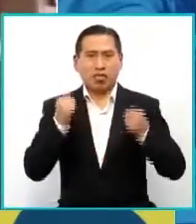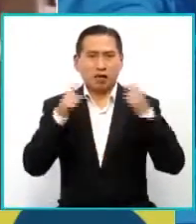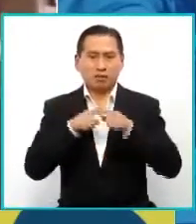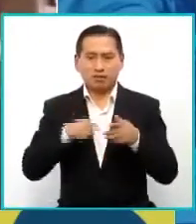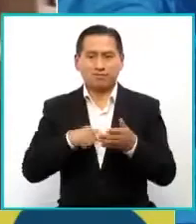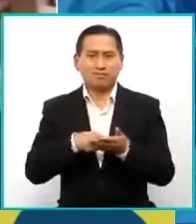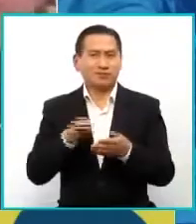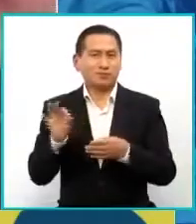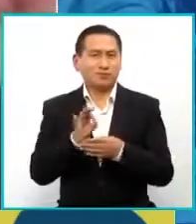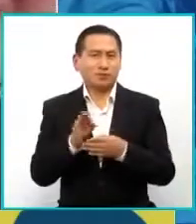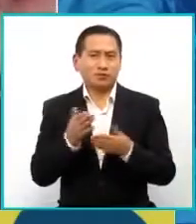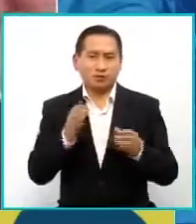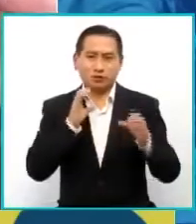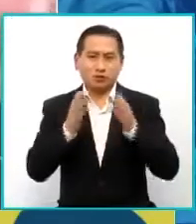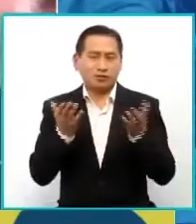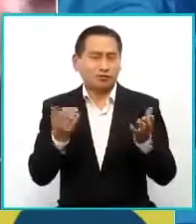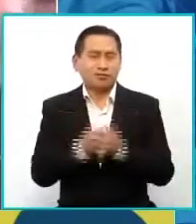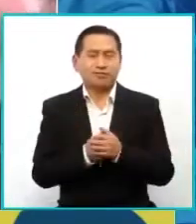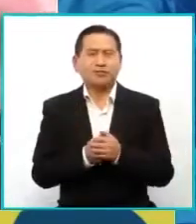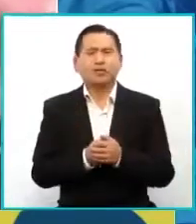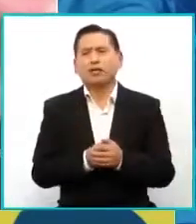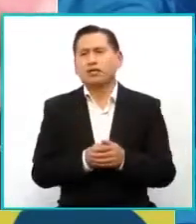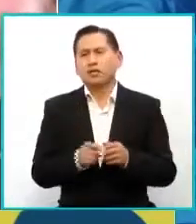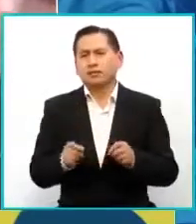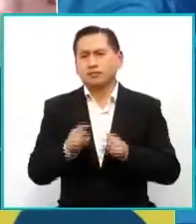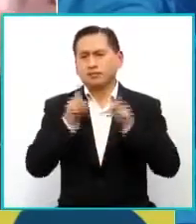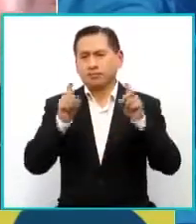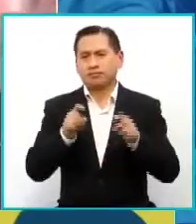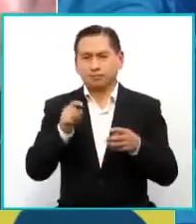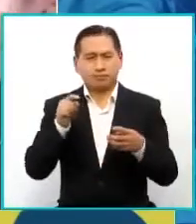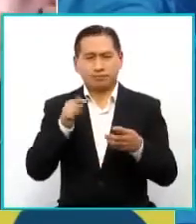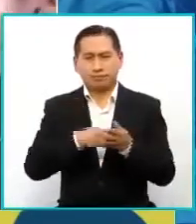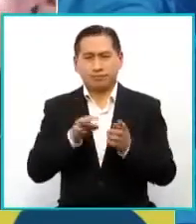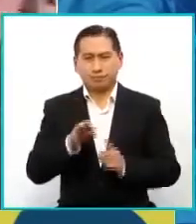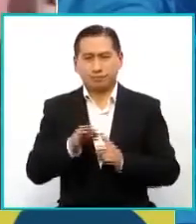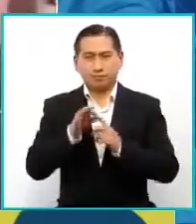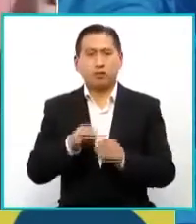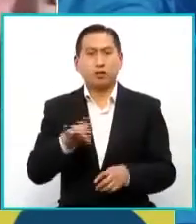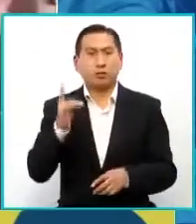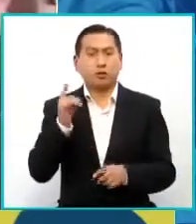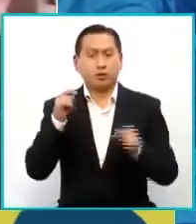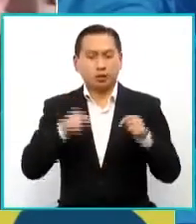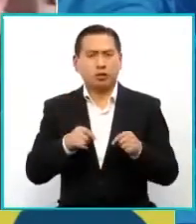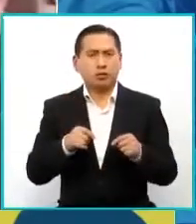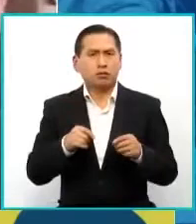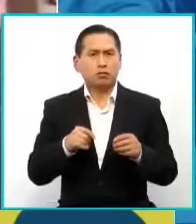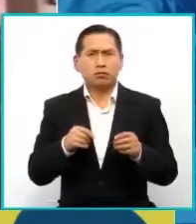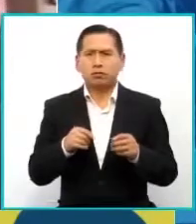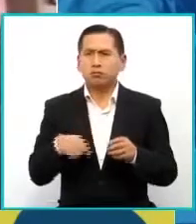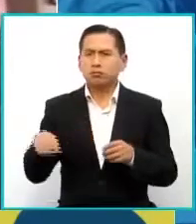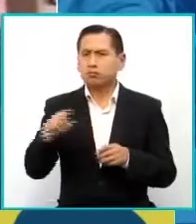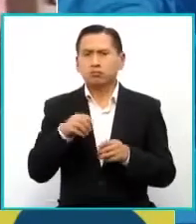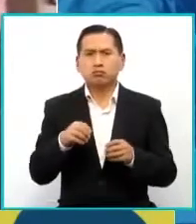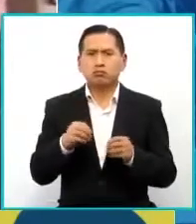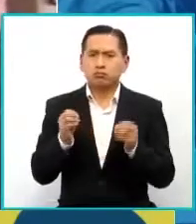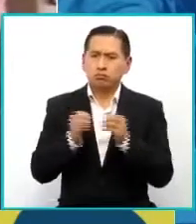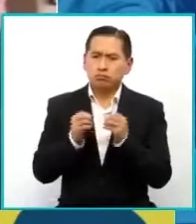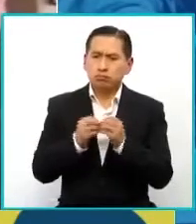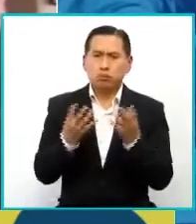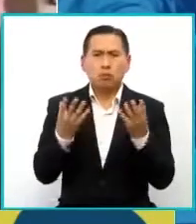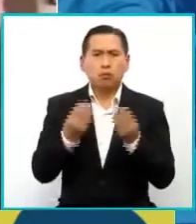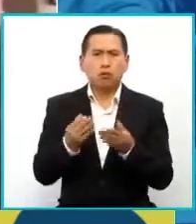funciona la comunicación. Gabriela, a ir directamente al punto. En Bolivia son casi contados con la mano los